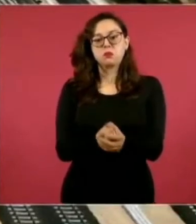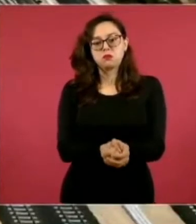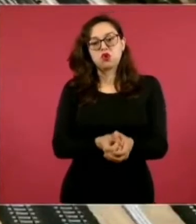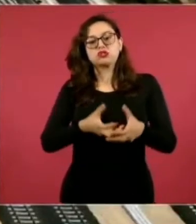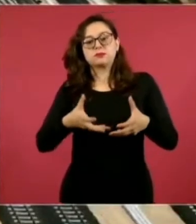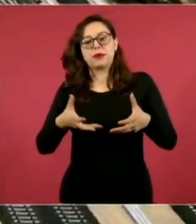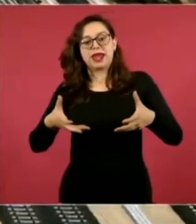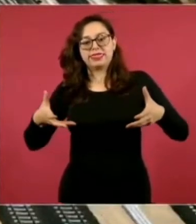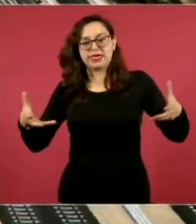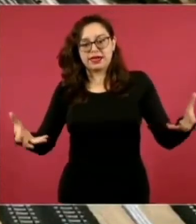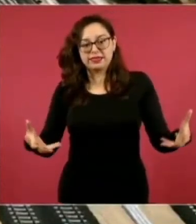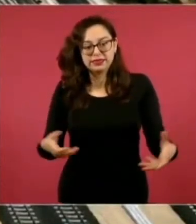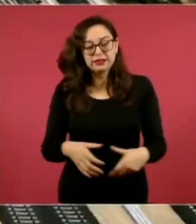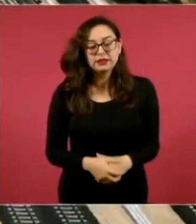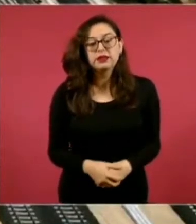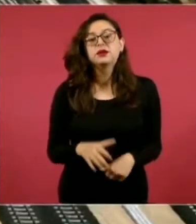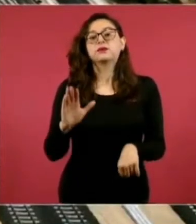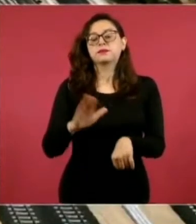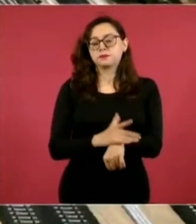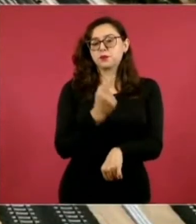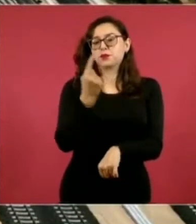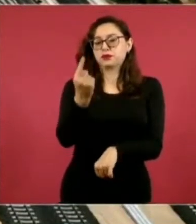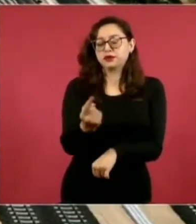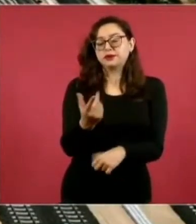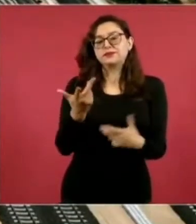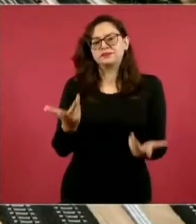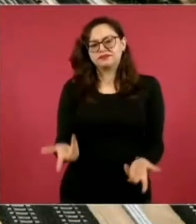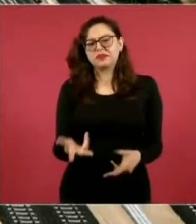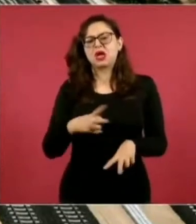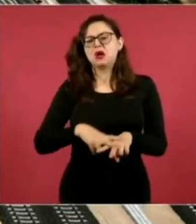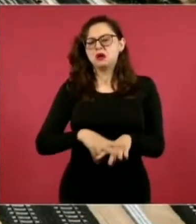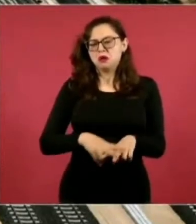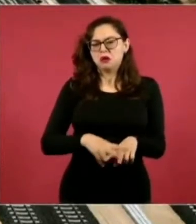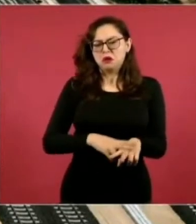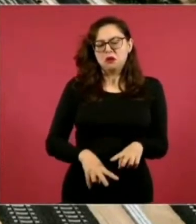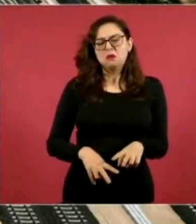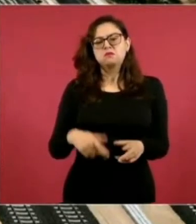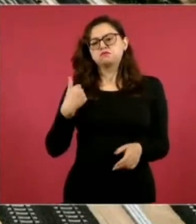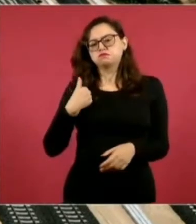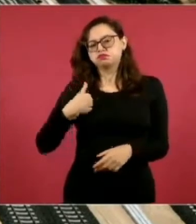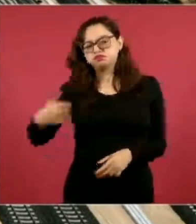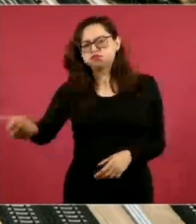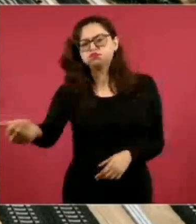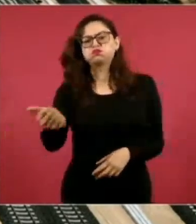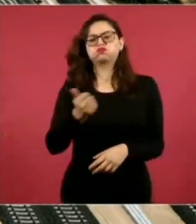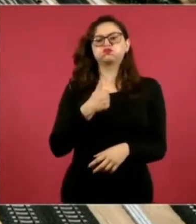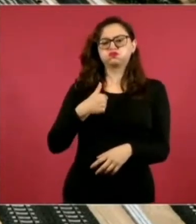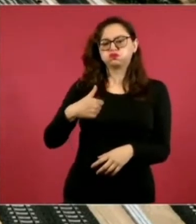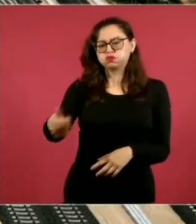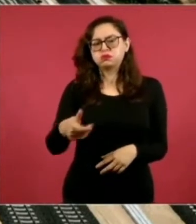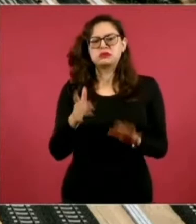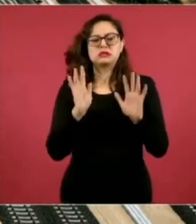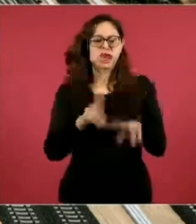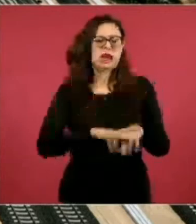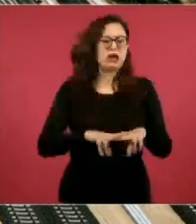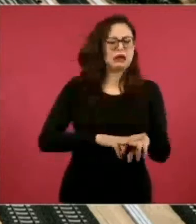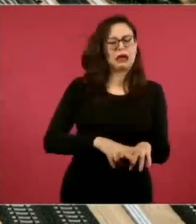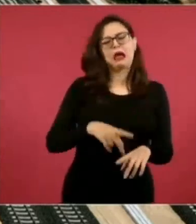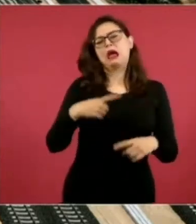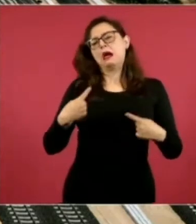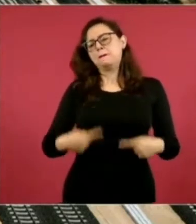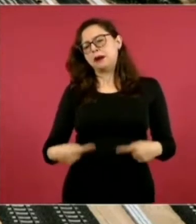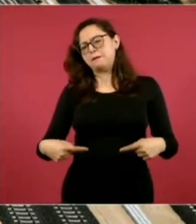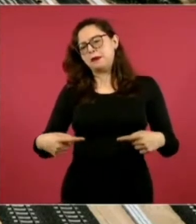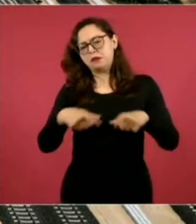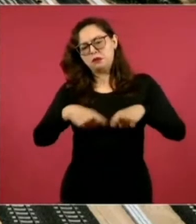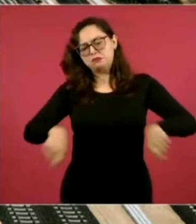porque más allá de su recorrido físico, hemos hablado de las candenarias, los durmientes, de los rieles, pero más allá de